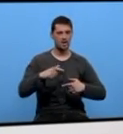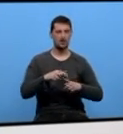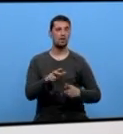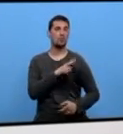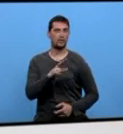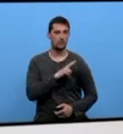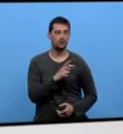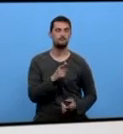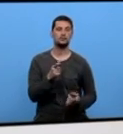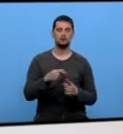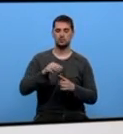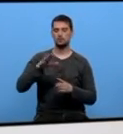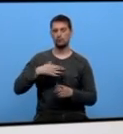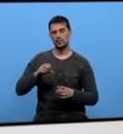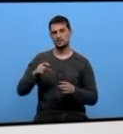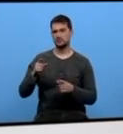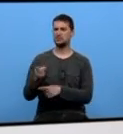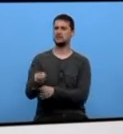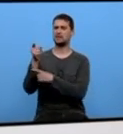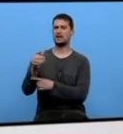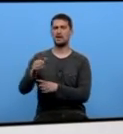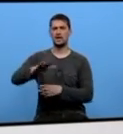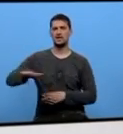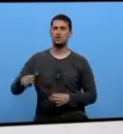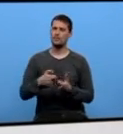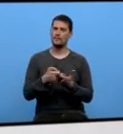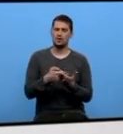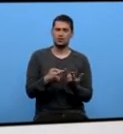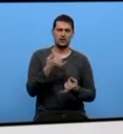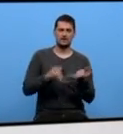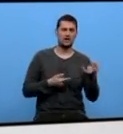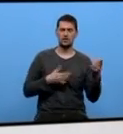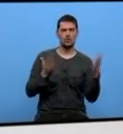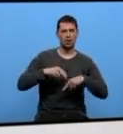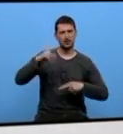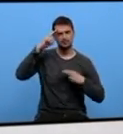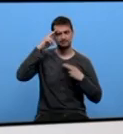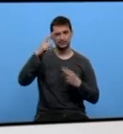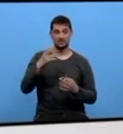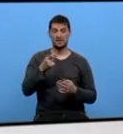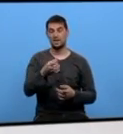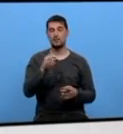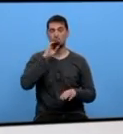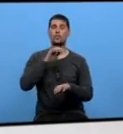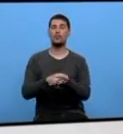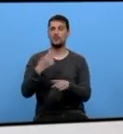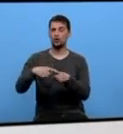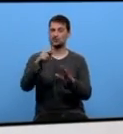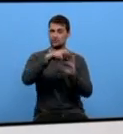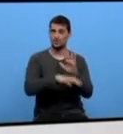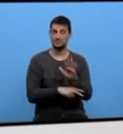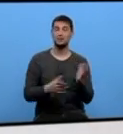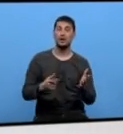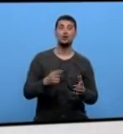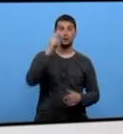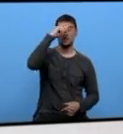con respeto e con buenas formas, pero o niño sabe que non sale de ahí ou non se va a echar a jugar se non ha terminado de comer. Pero claro, os padres